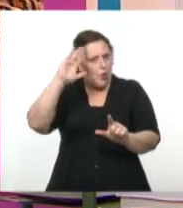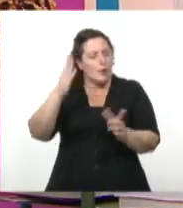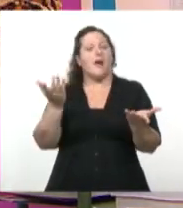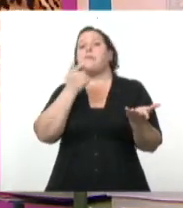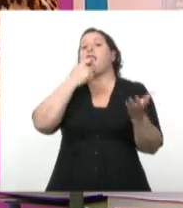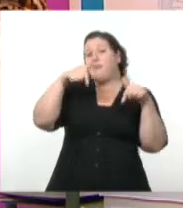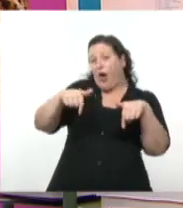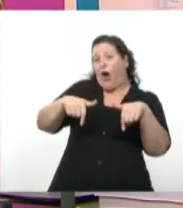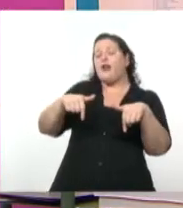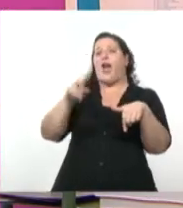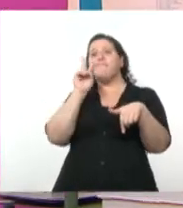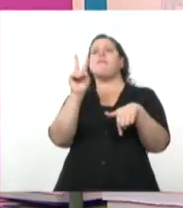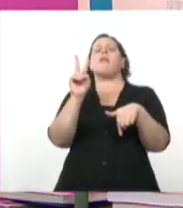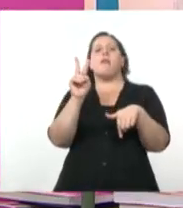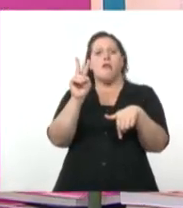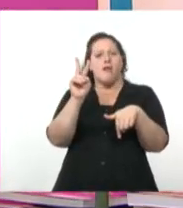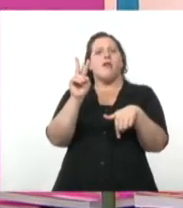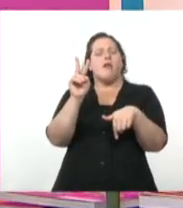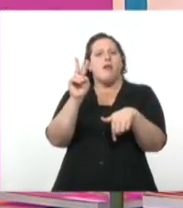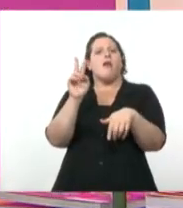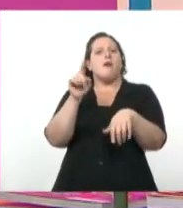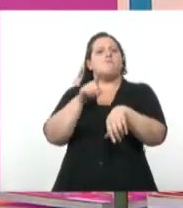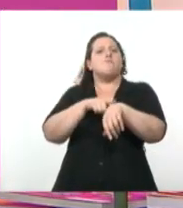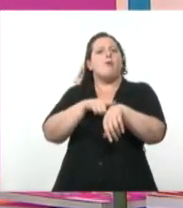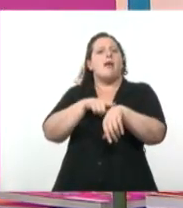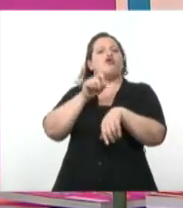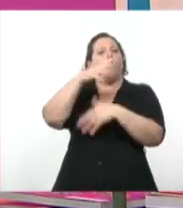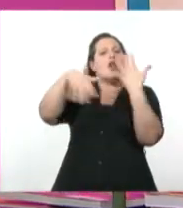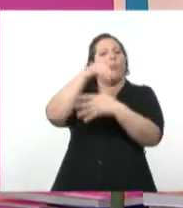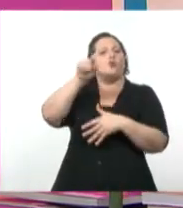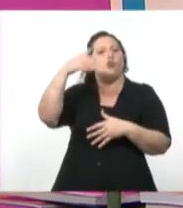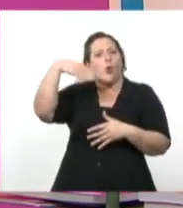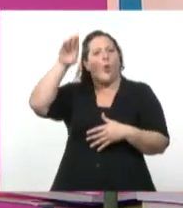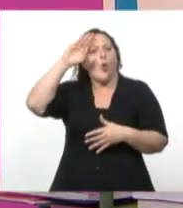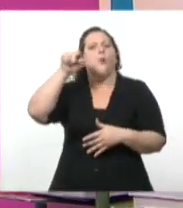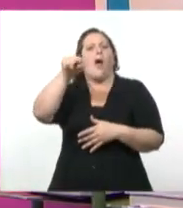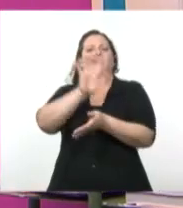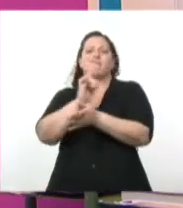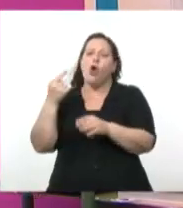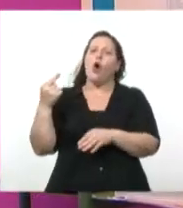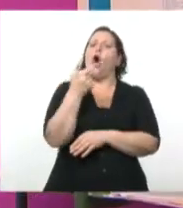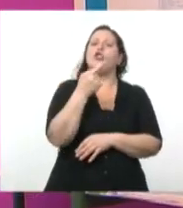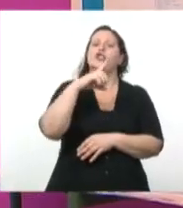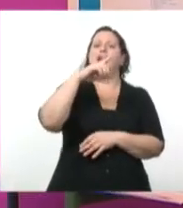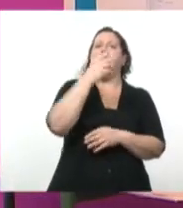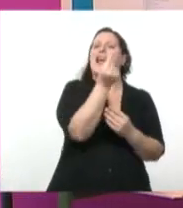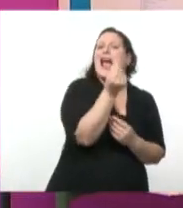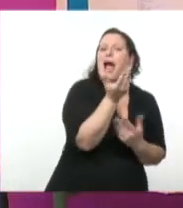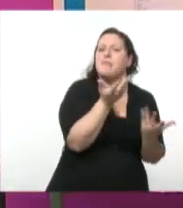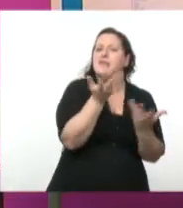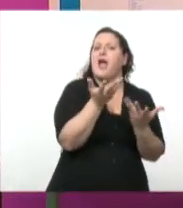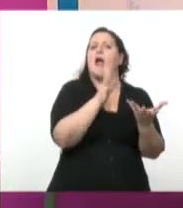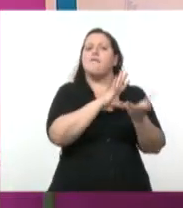reconocemos a la Revolución Cubana como un cuestionamiento al orden capitalista y la ubicamos dentro del paradigma marxista,